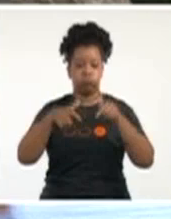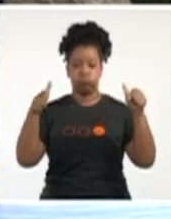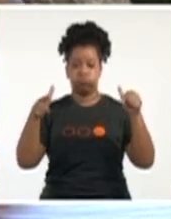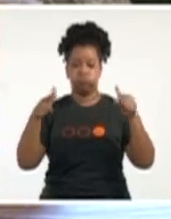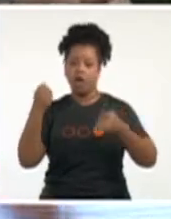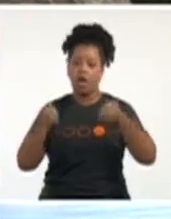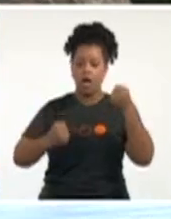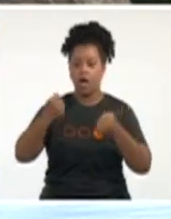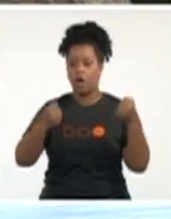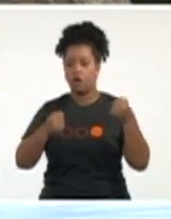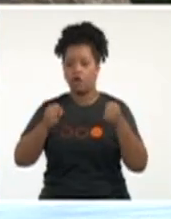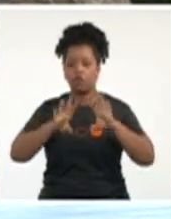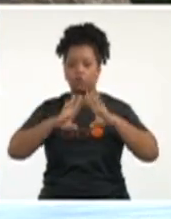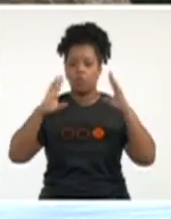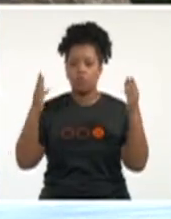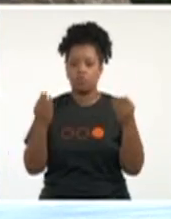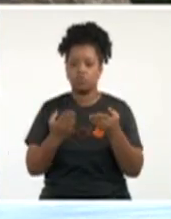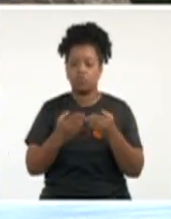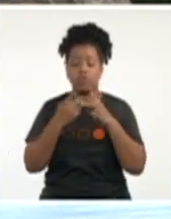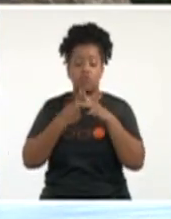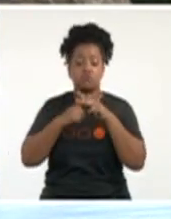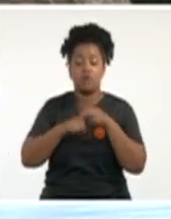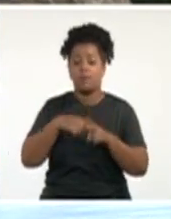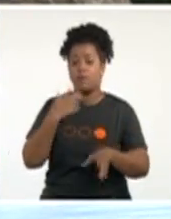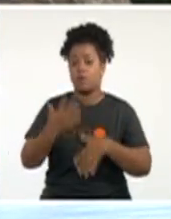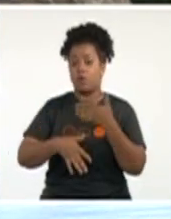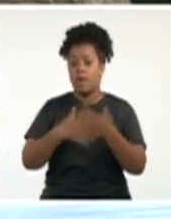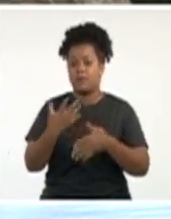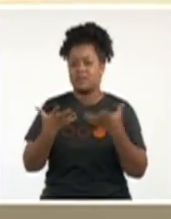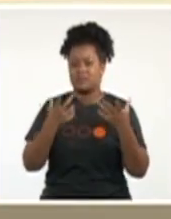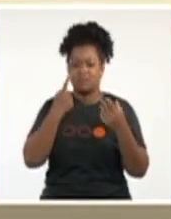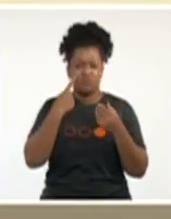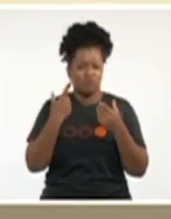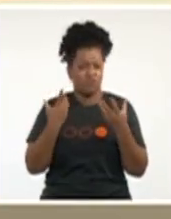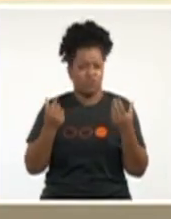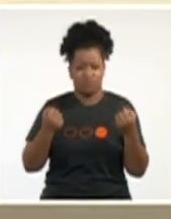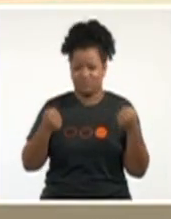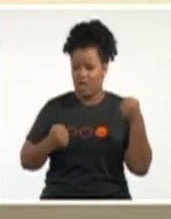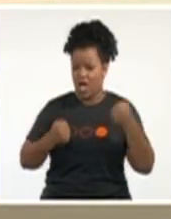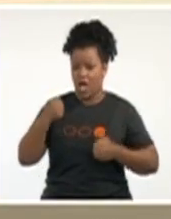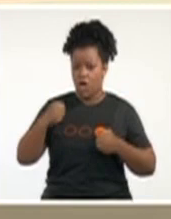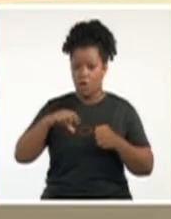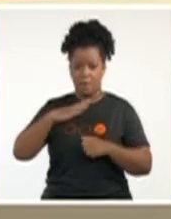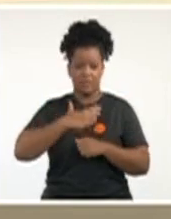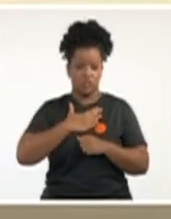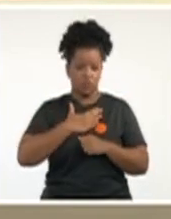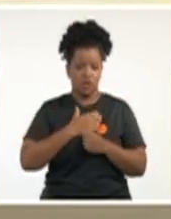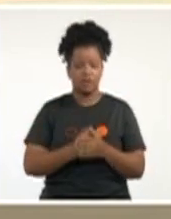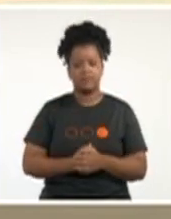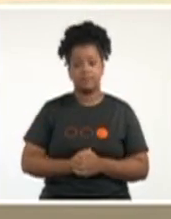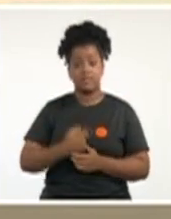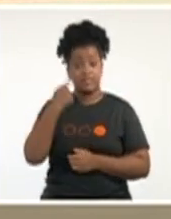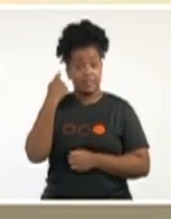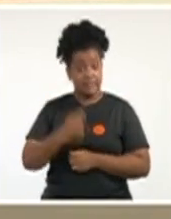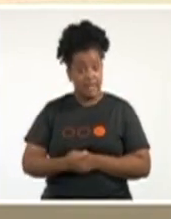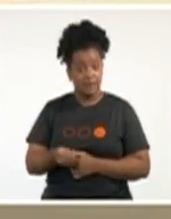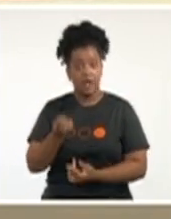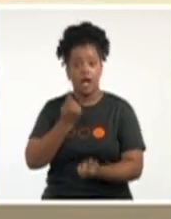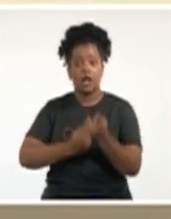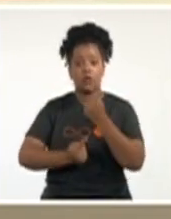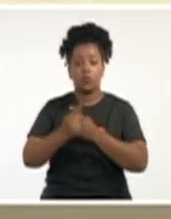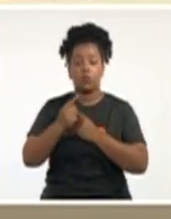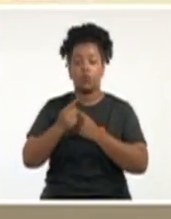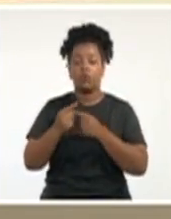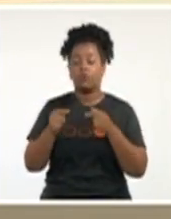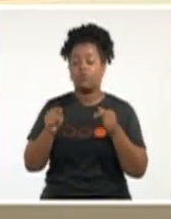resolver problemas y todos los carros, sobre todo, se ven muchos vehículos particulares. Entonces, bueno, vamos a tener que en algunos lugares tomar la medida de